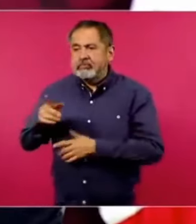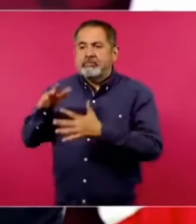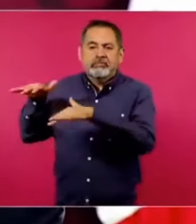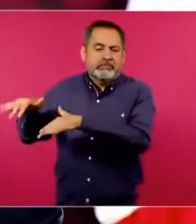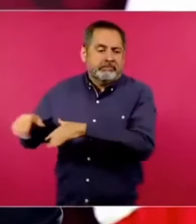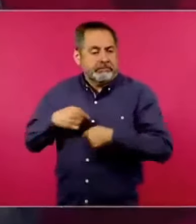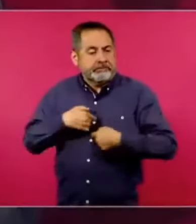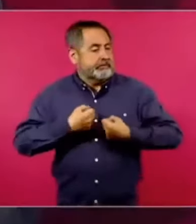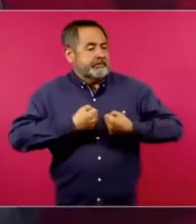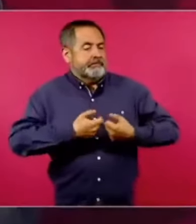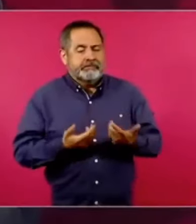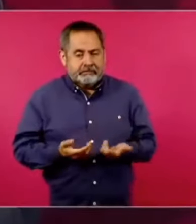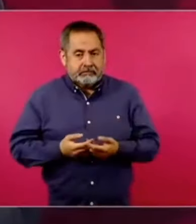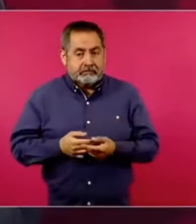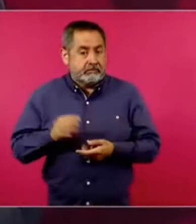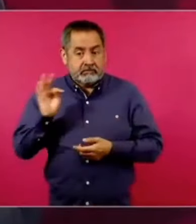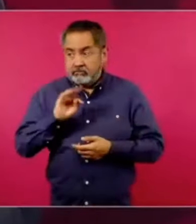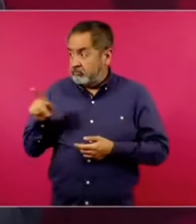poder.